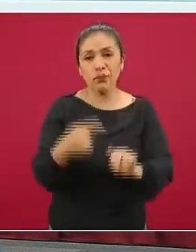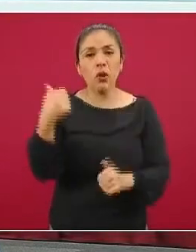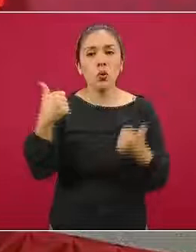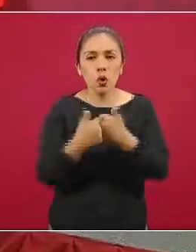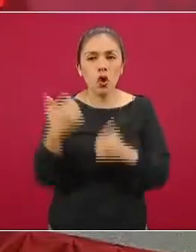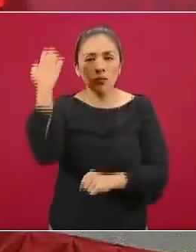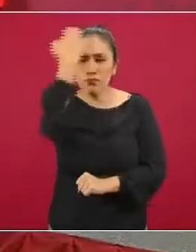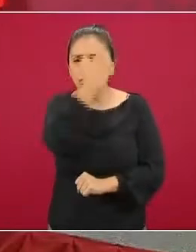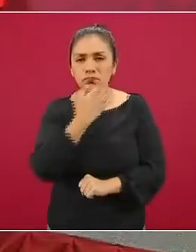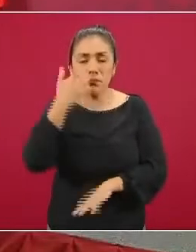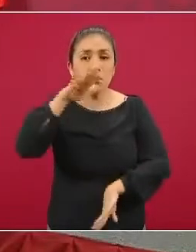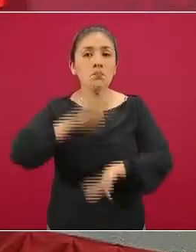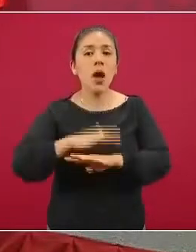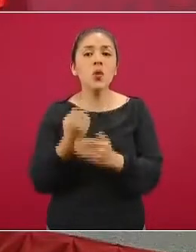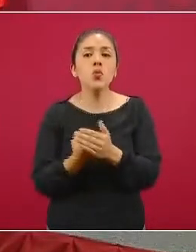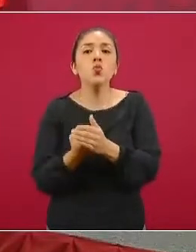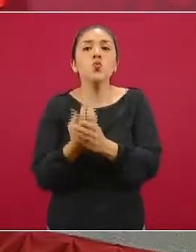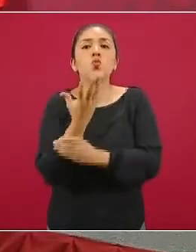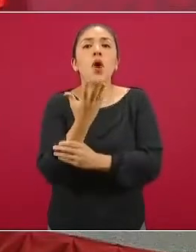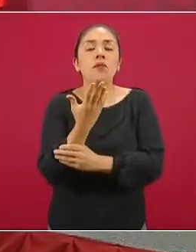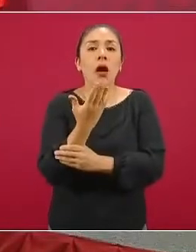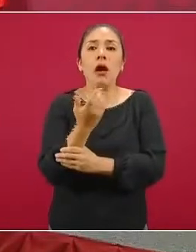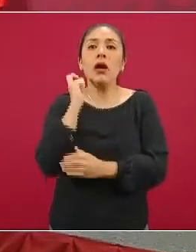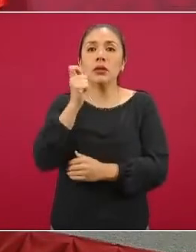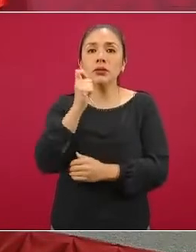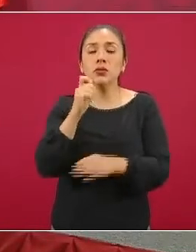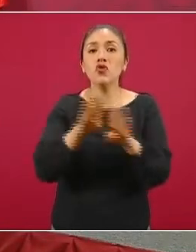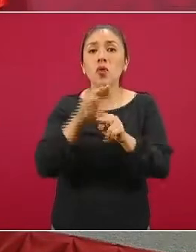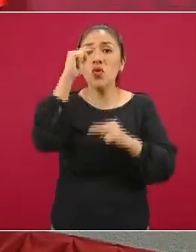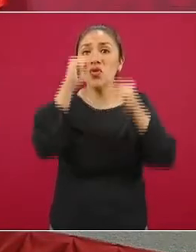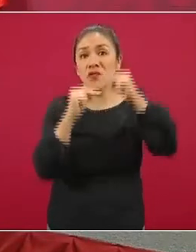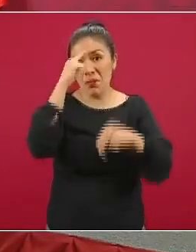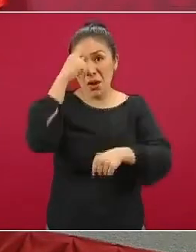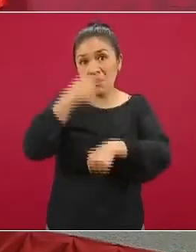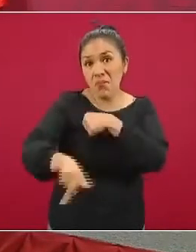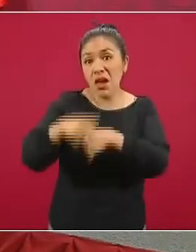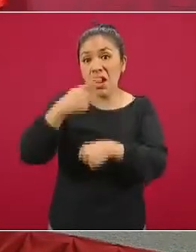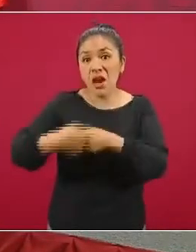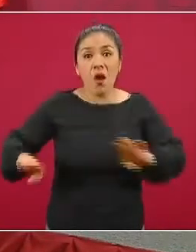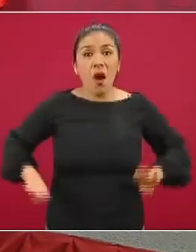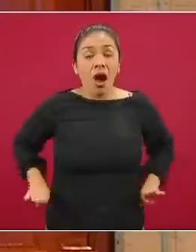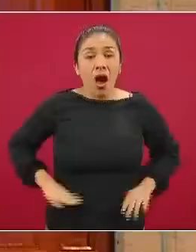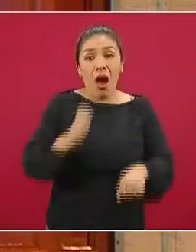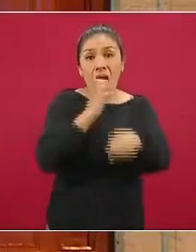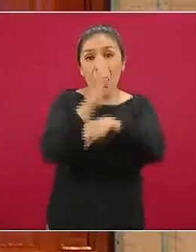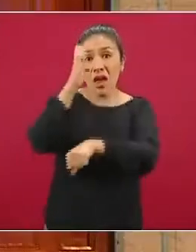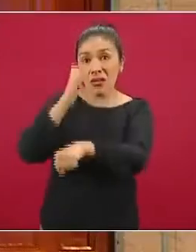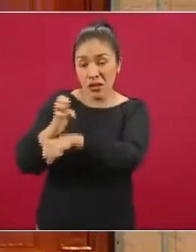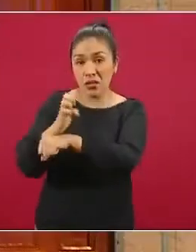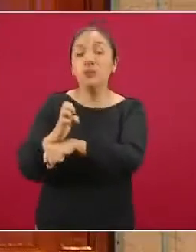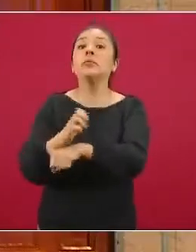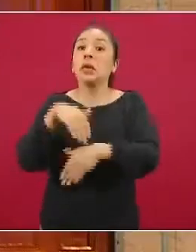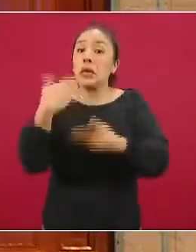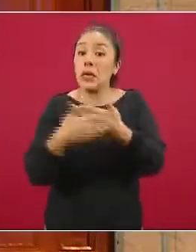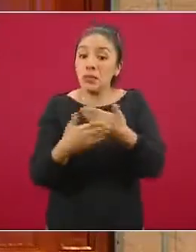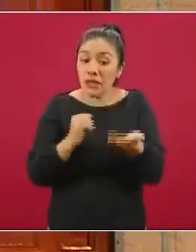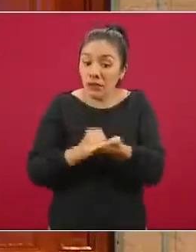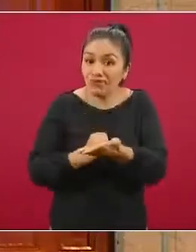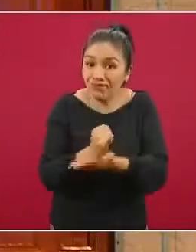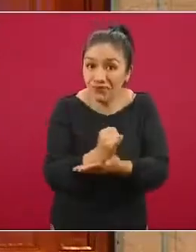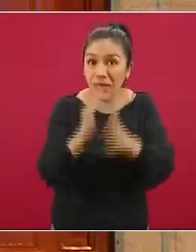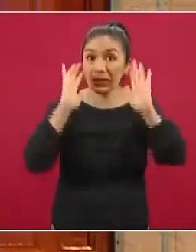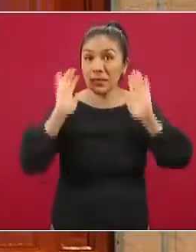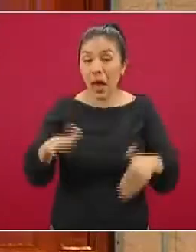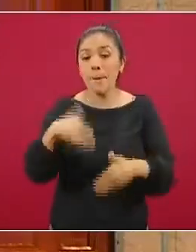evaluación más reciente de ese nivel de riesgo para cada una de las entidades y entrará en vigor precisamente